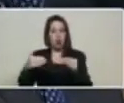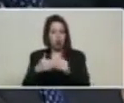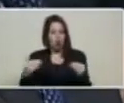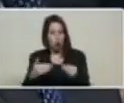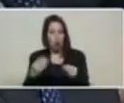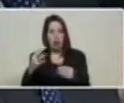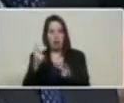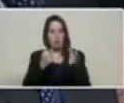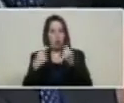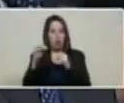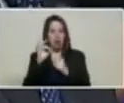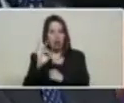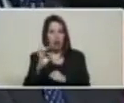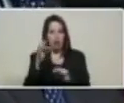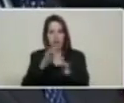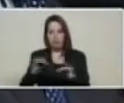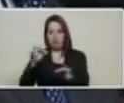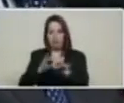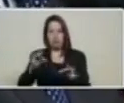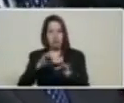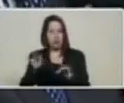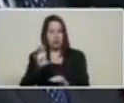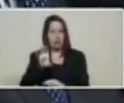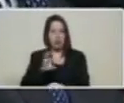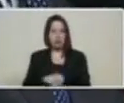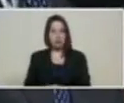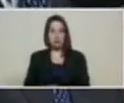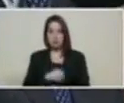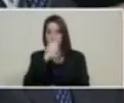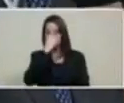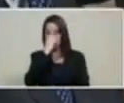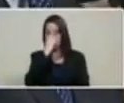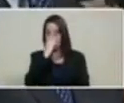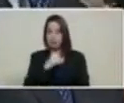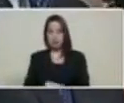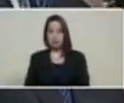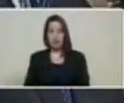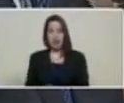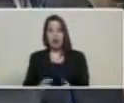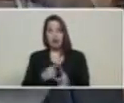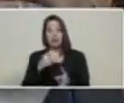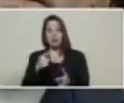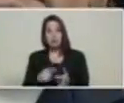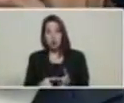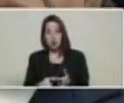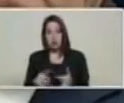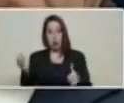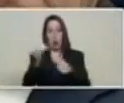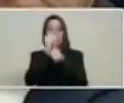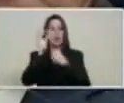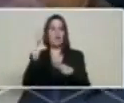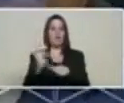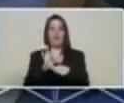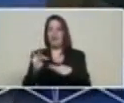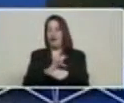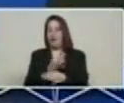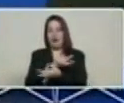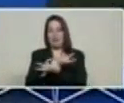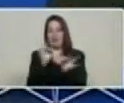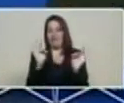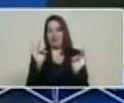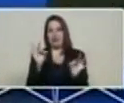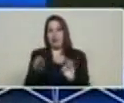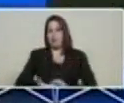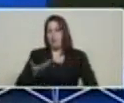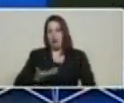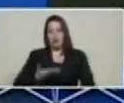monetarios del país. Quiere decir que con el petro hemos conseguido una fórmula muy importante para